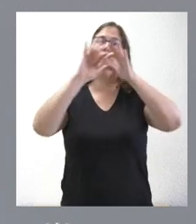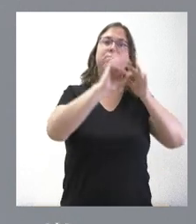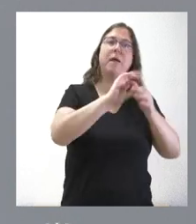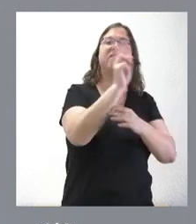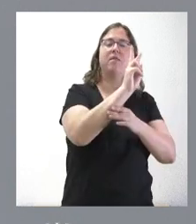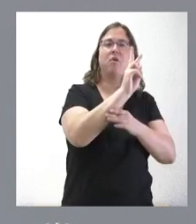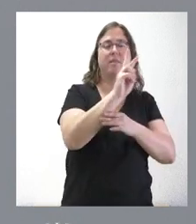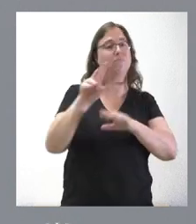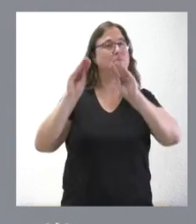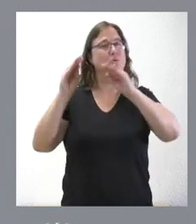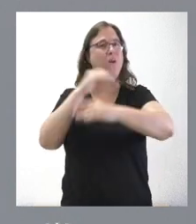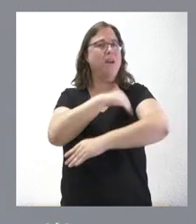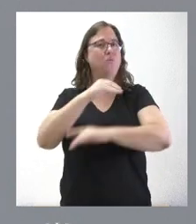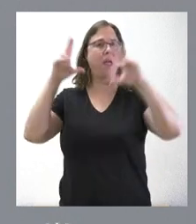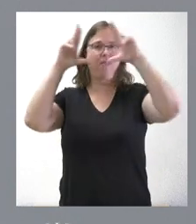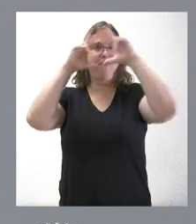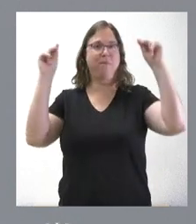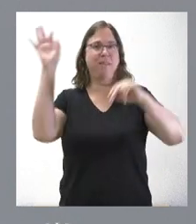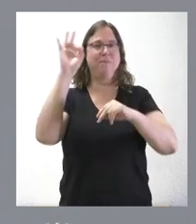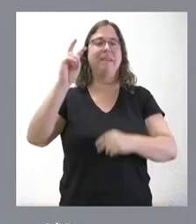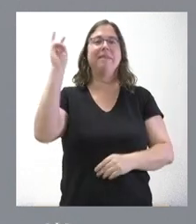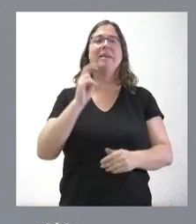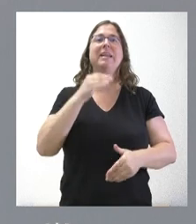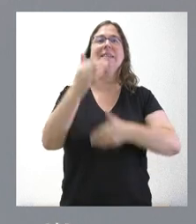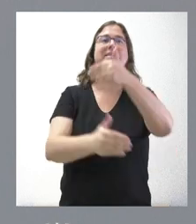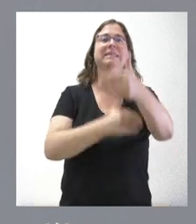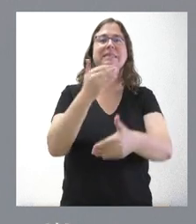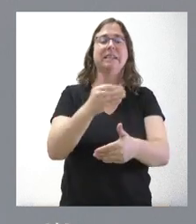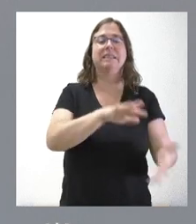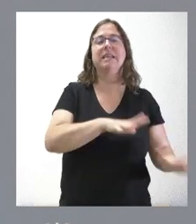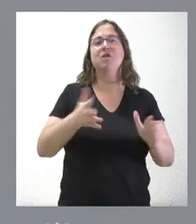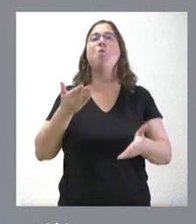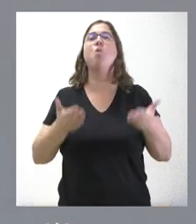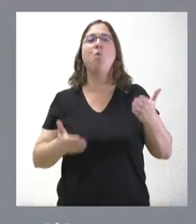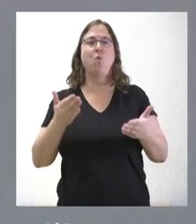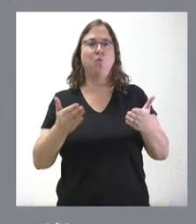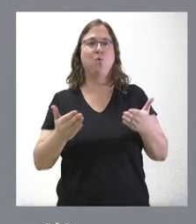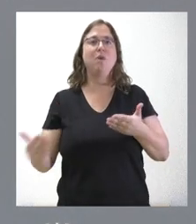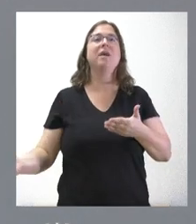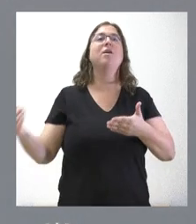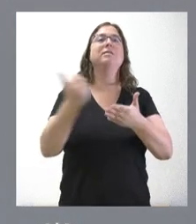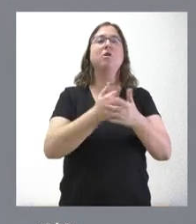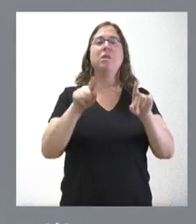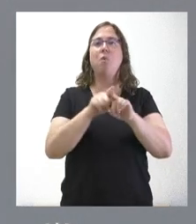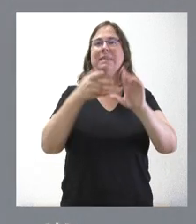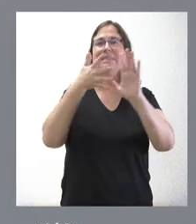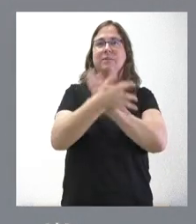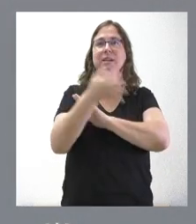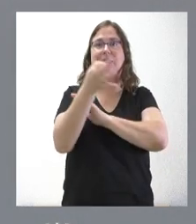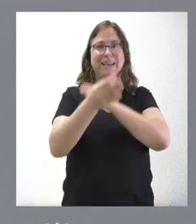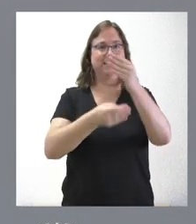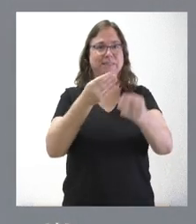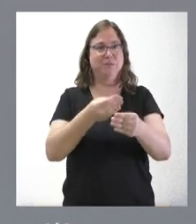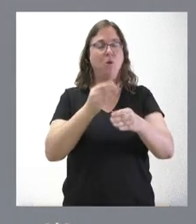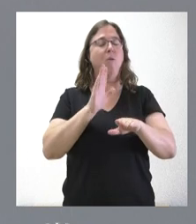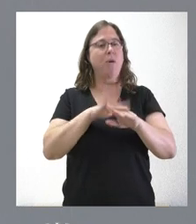Valladolid. Se financia con fondos de la transición justa. Tienen ustedes toda la documentación de lo que supone este hecho, pero se